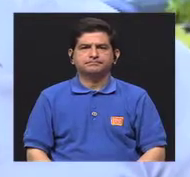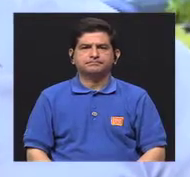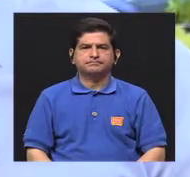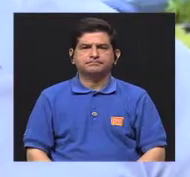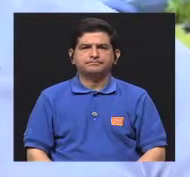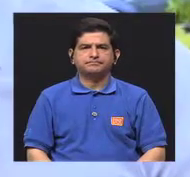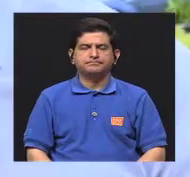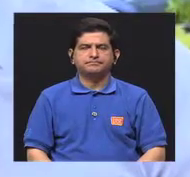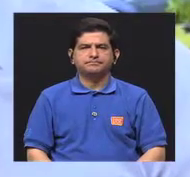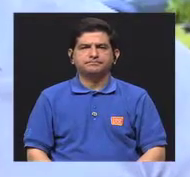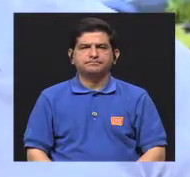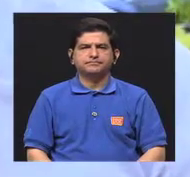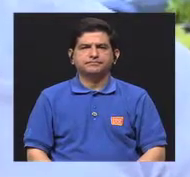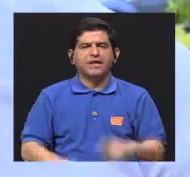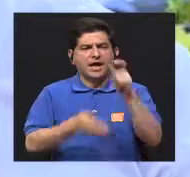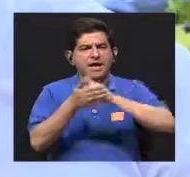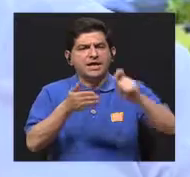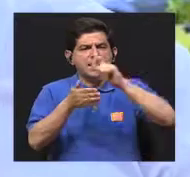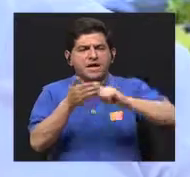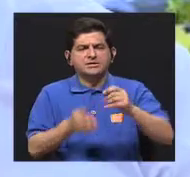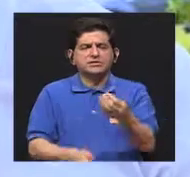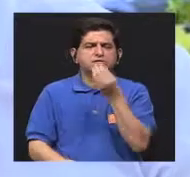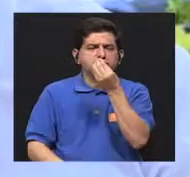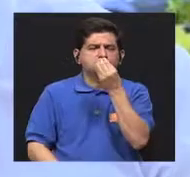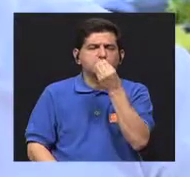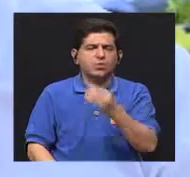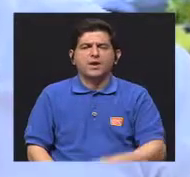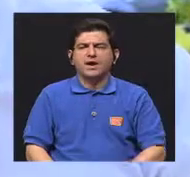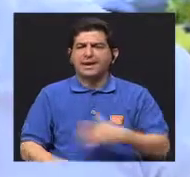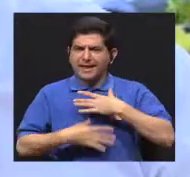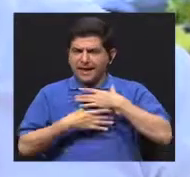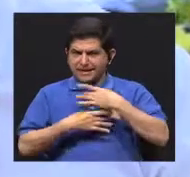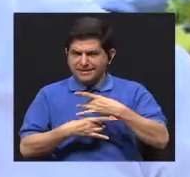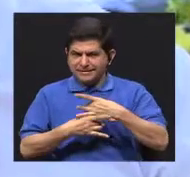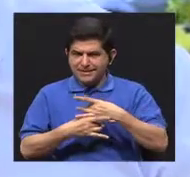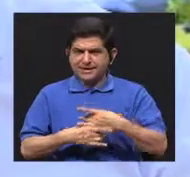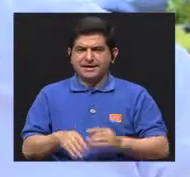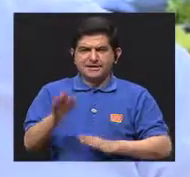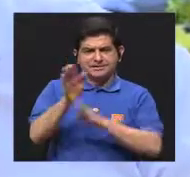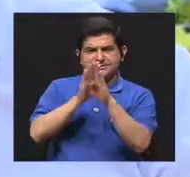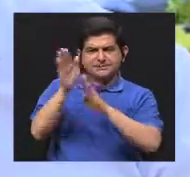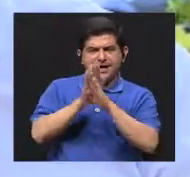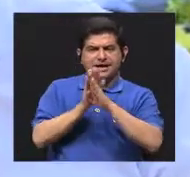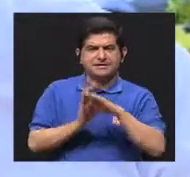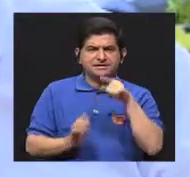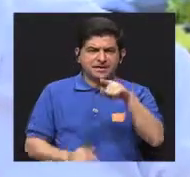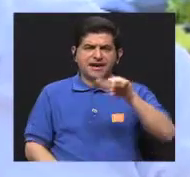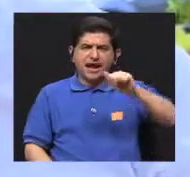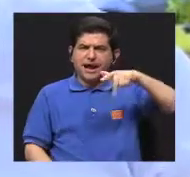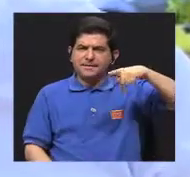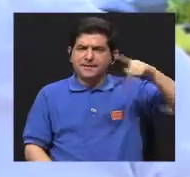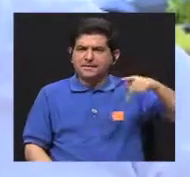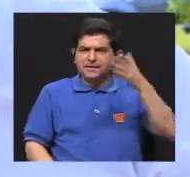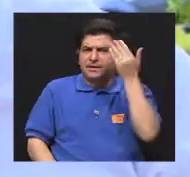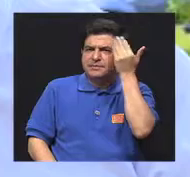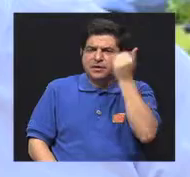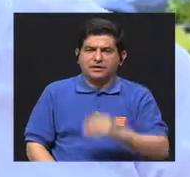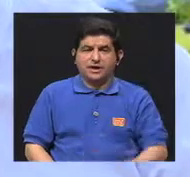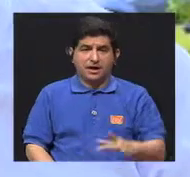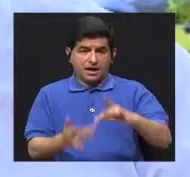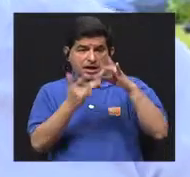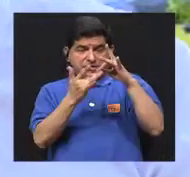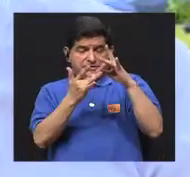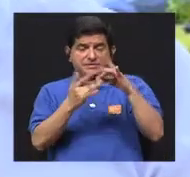¿Cuál es el interés de la Escuela de Nutrición por desarrollar esta aplicación?